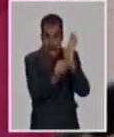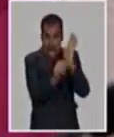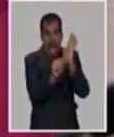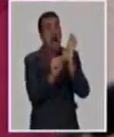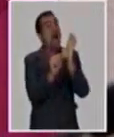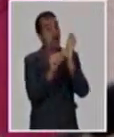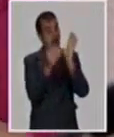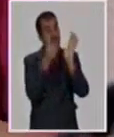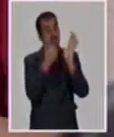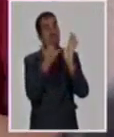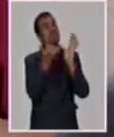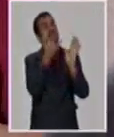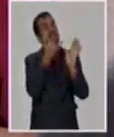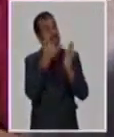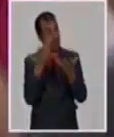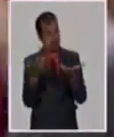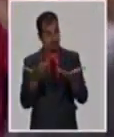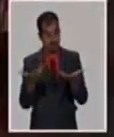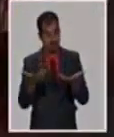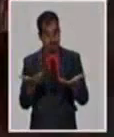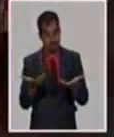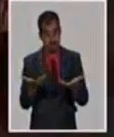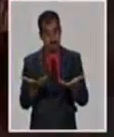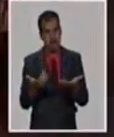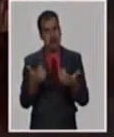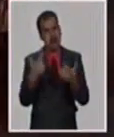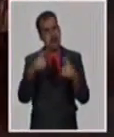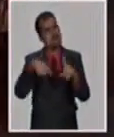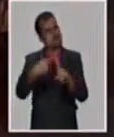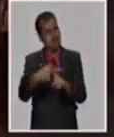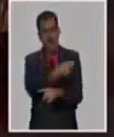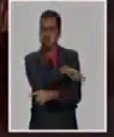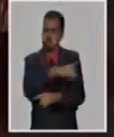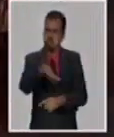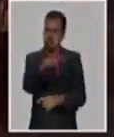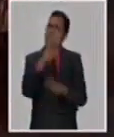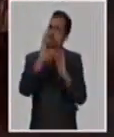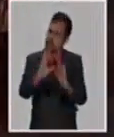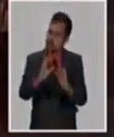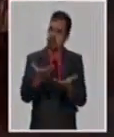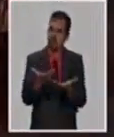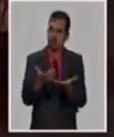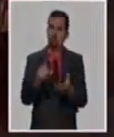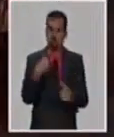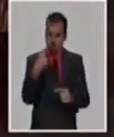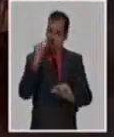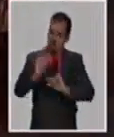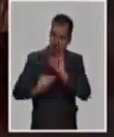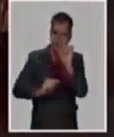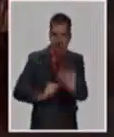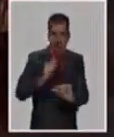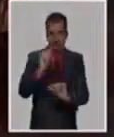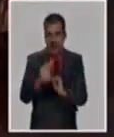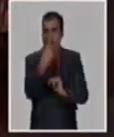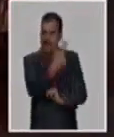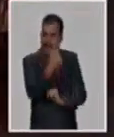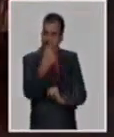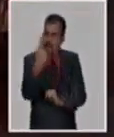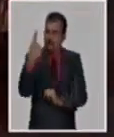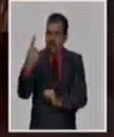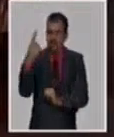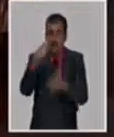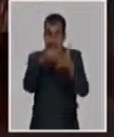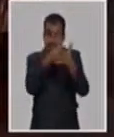todo lo bien hecho que tiene que hacerlo, por el respeto por el pueblo, en fin, por todo, estamos haciendo cada cosa con mucha,